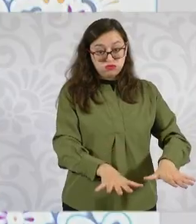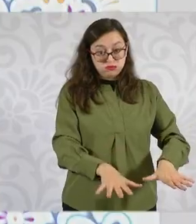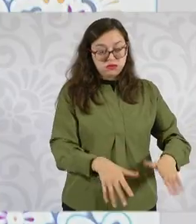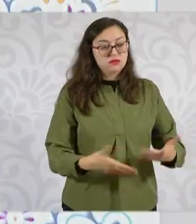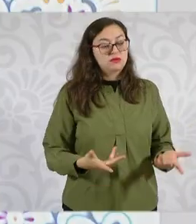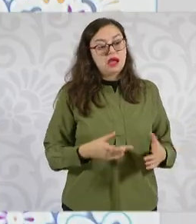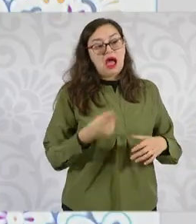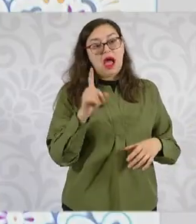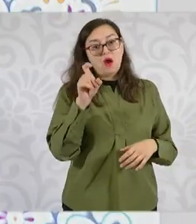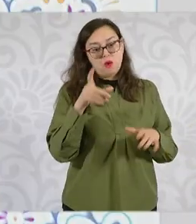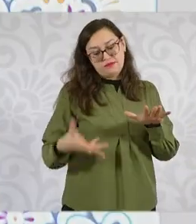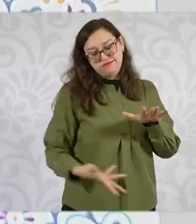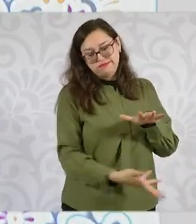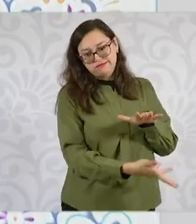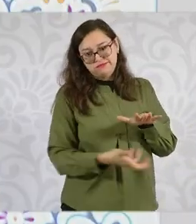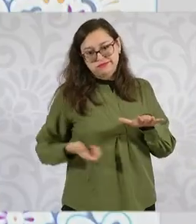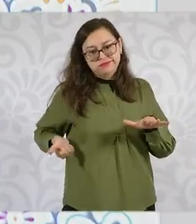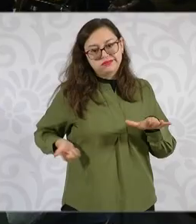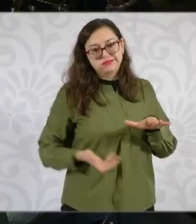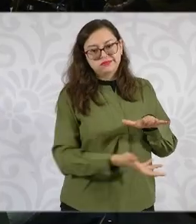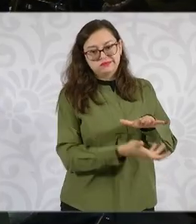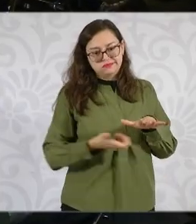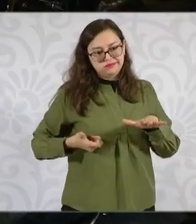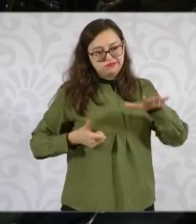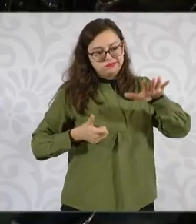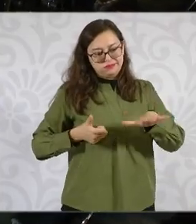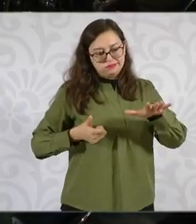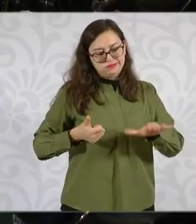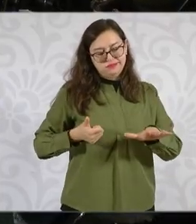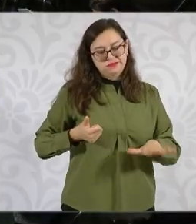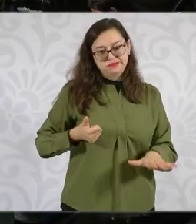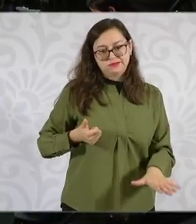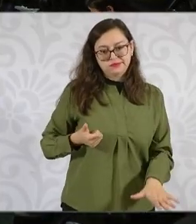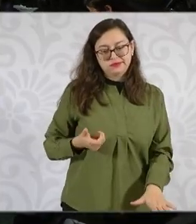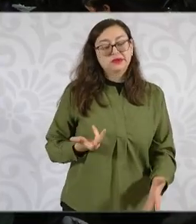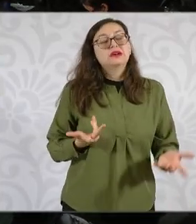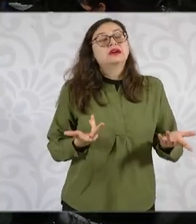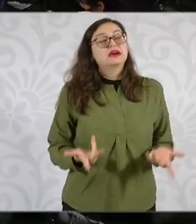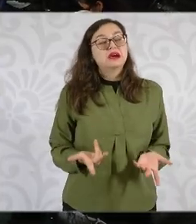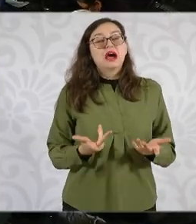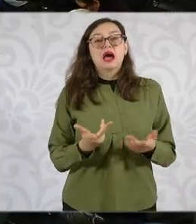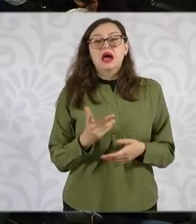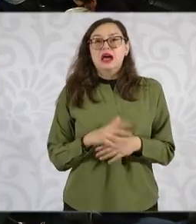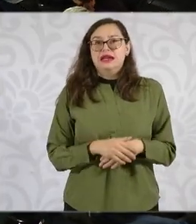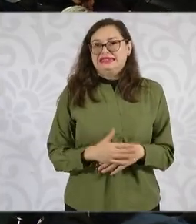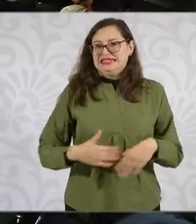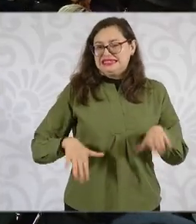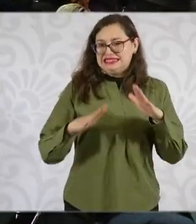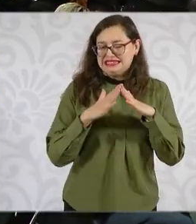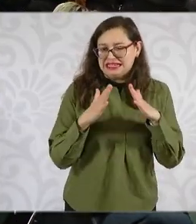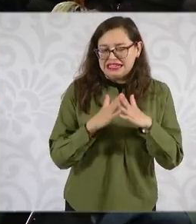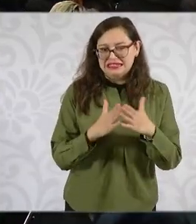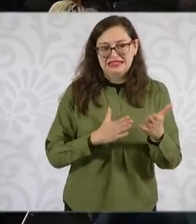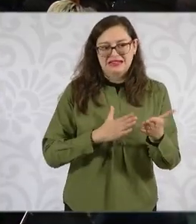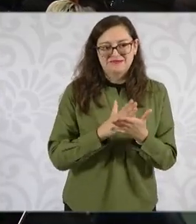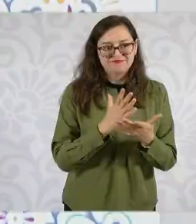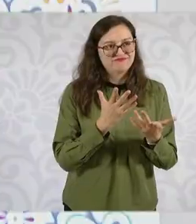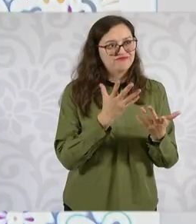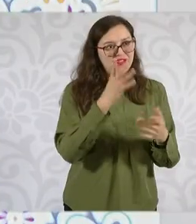hace mucho tiempo, problemas de acceso a la vivienda, pavimentación,